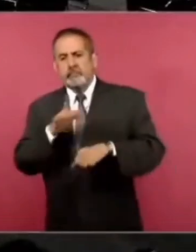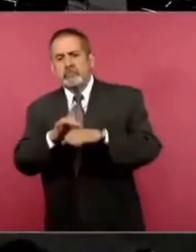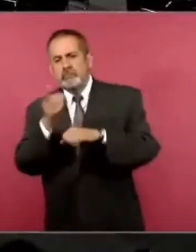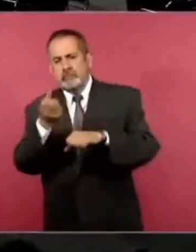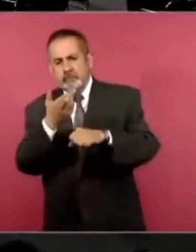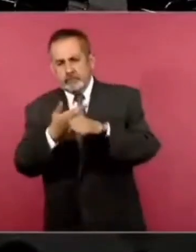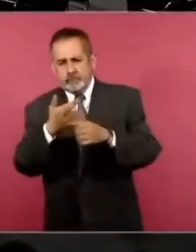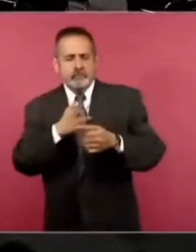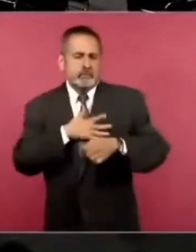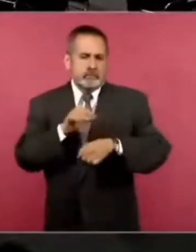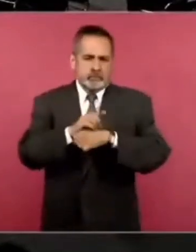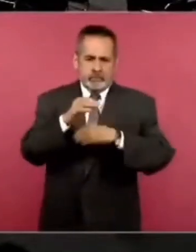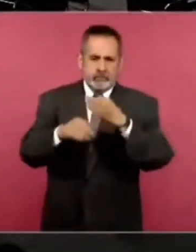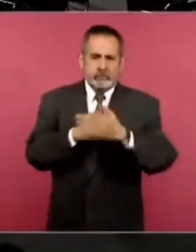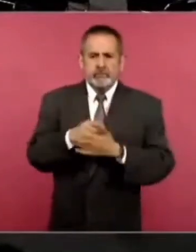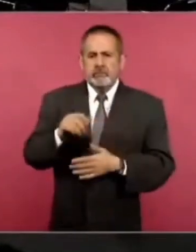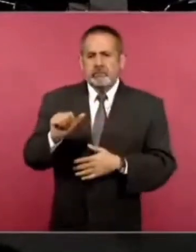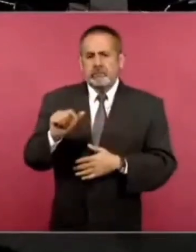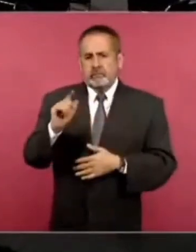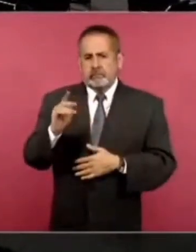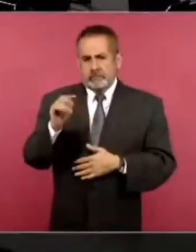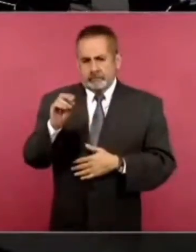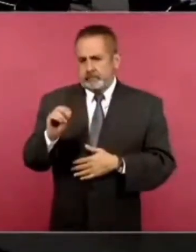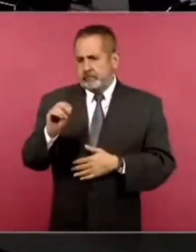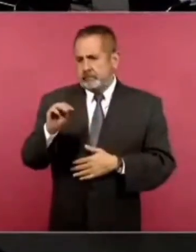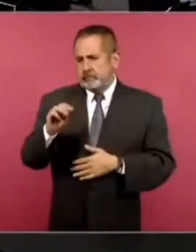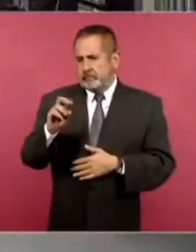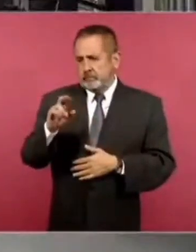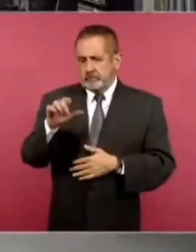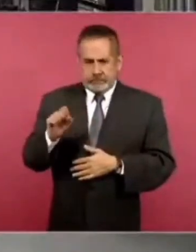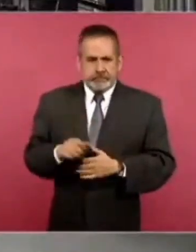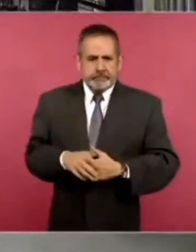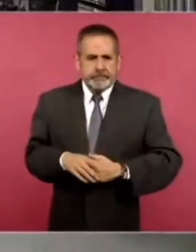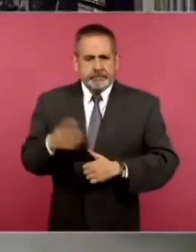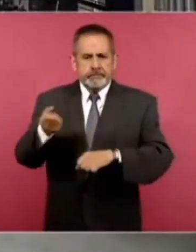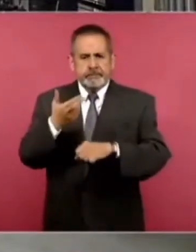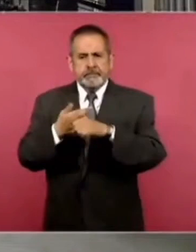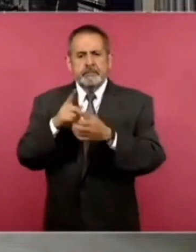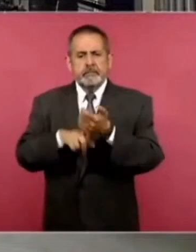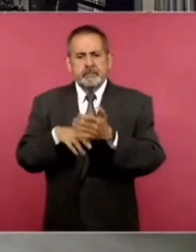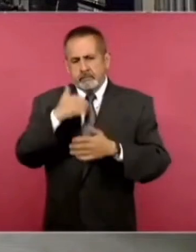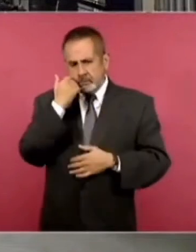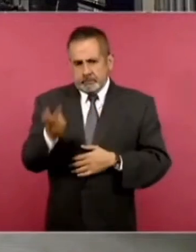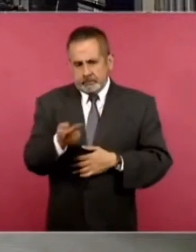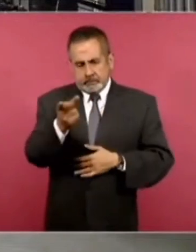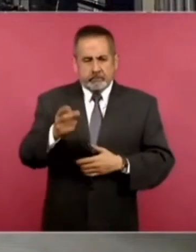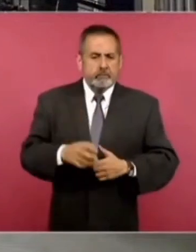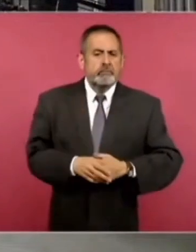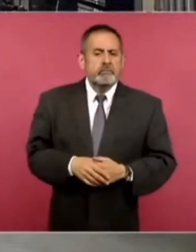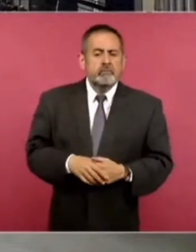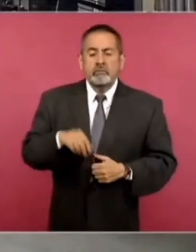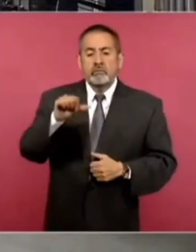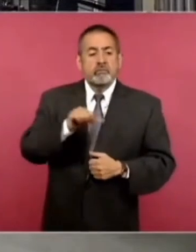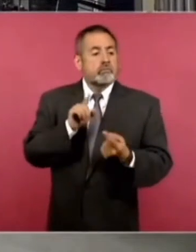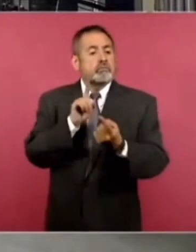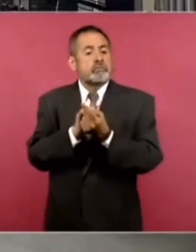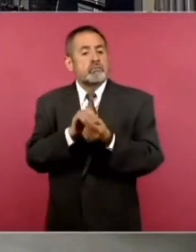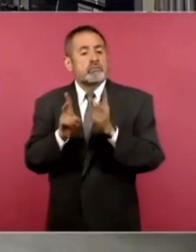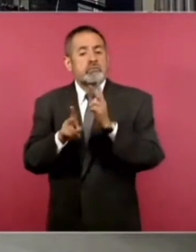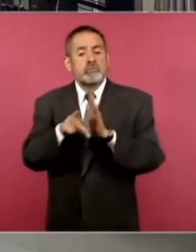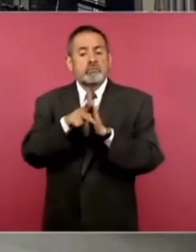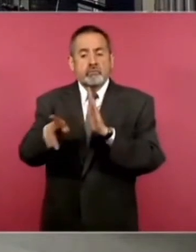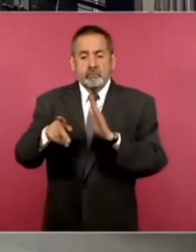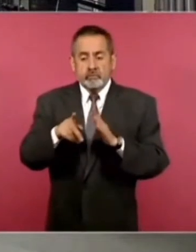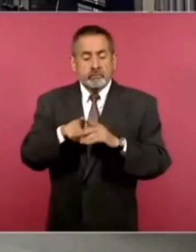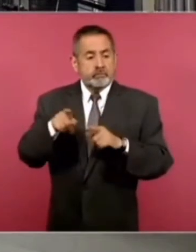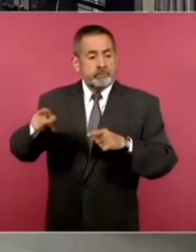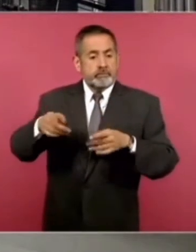Secretaria, buenos días a todos. Alberto Morales, del periódico El Universal. Secretaria, quiero preguntarle hoy en una entrevista con el diario, el